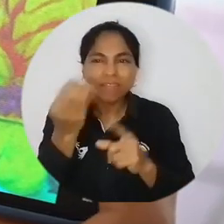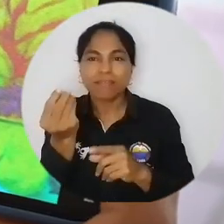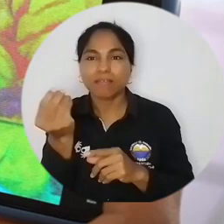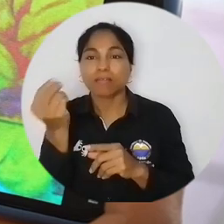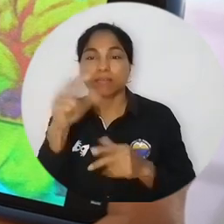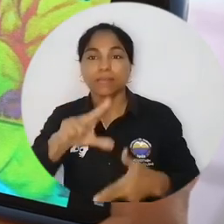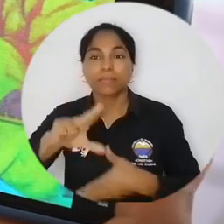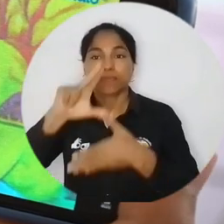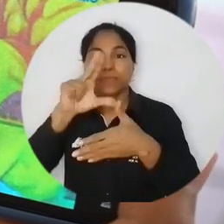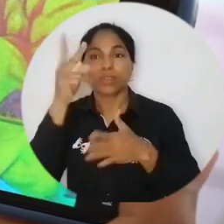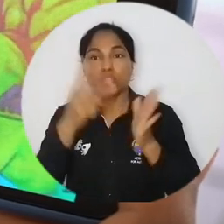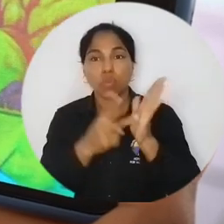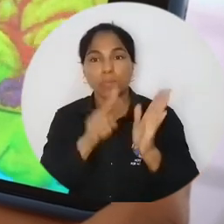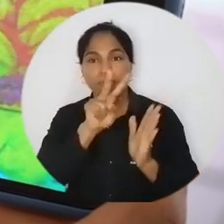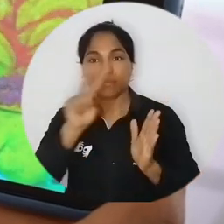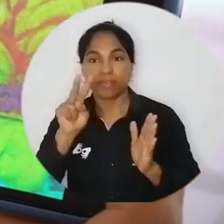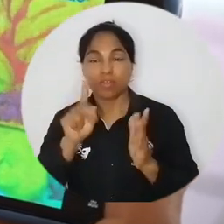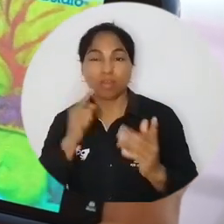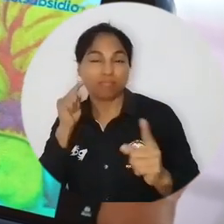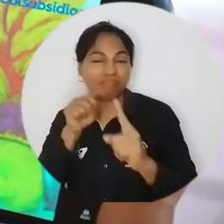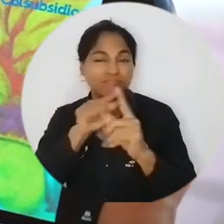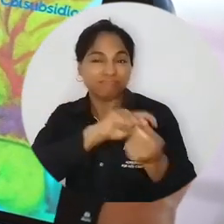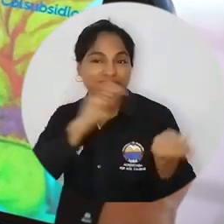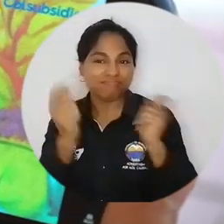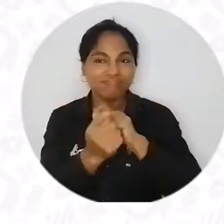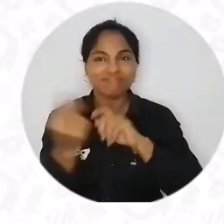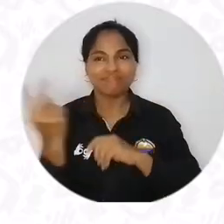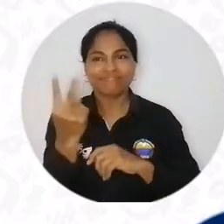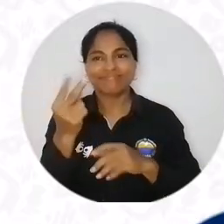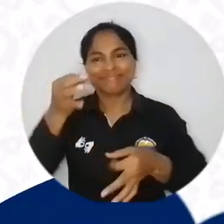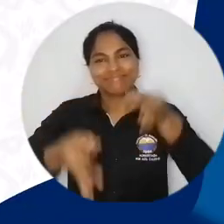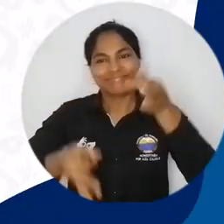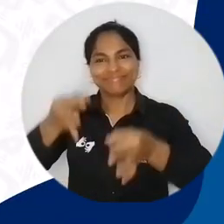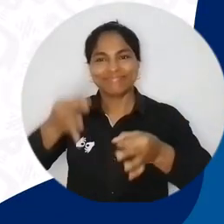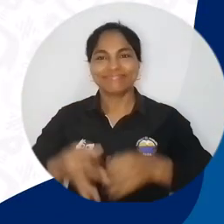2022 hacia una transición verde y justa.